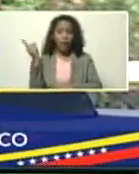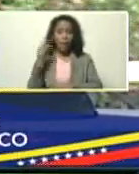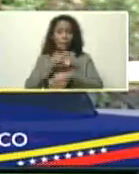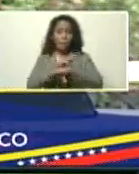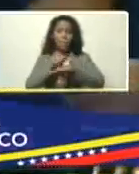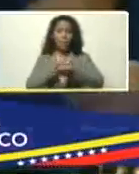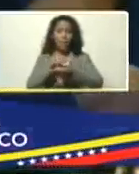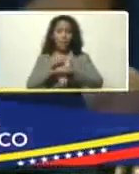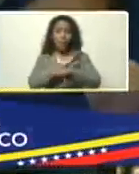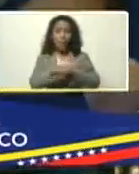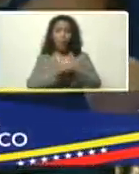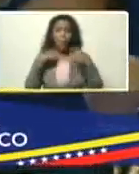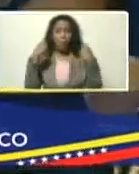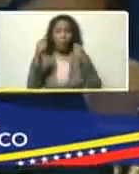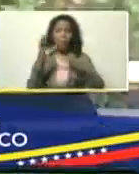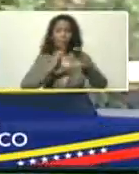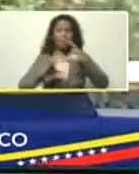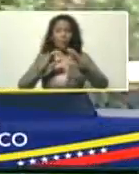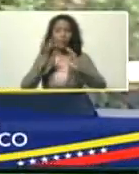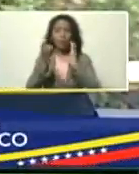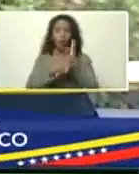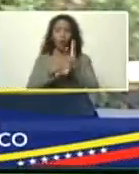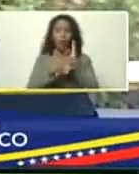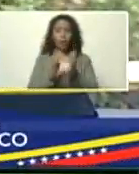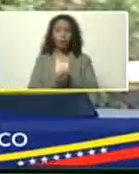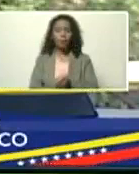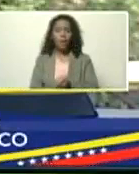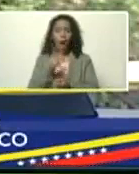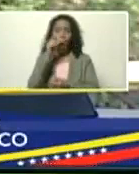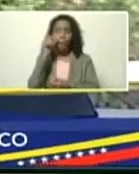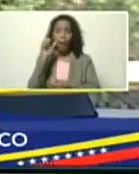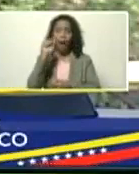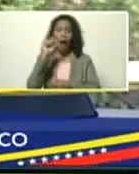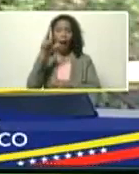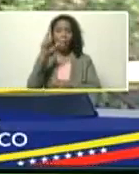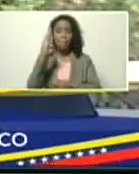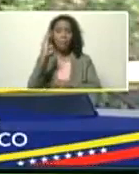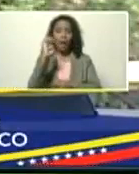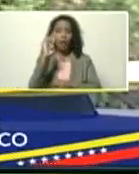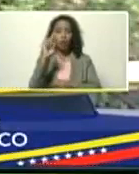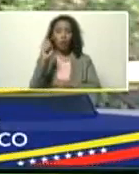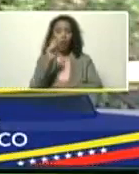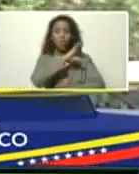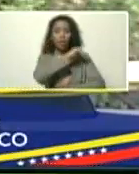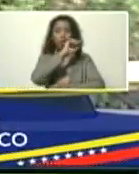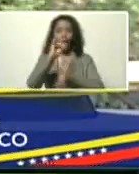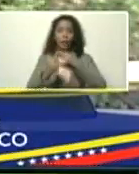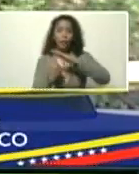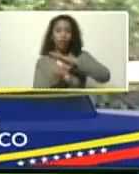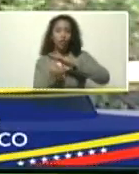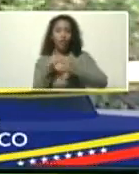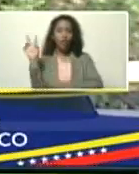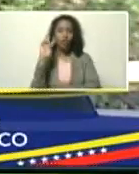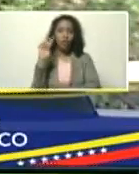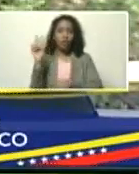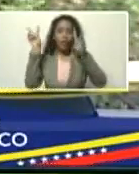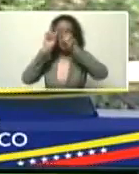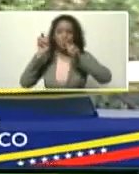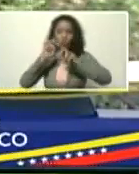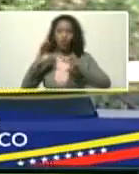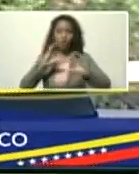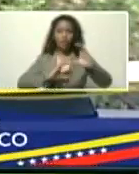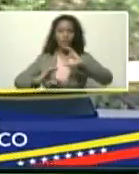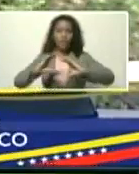y Tecnología, a Alberto Quintero, Director del Instituto Venezolano de Investigaciones